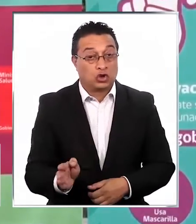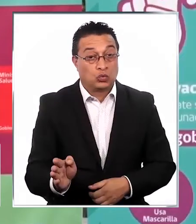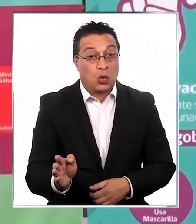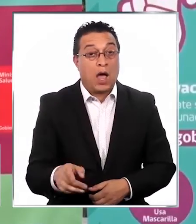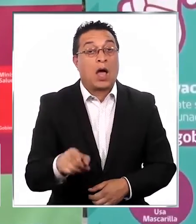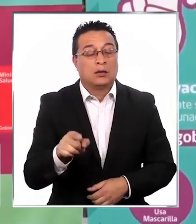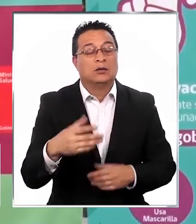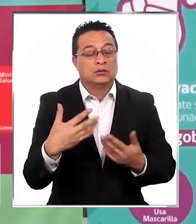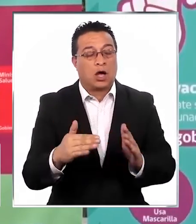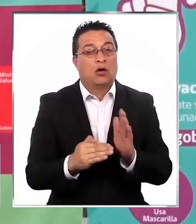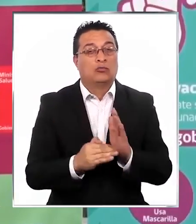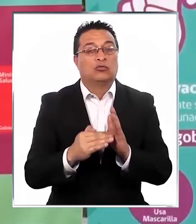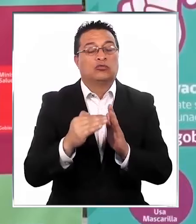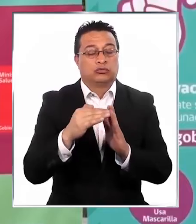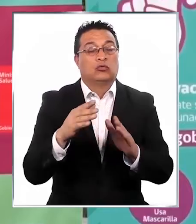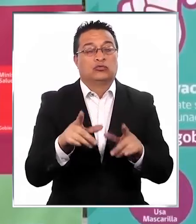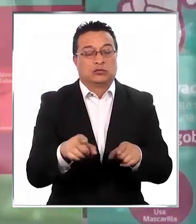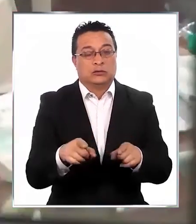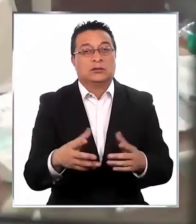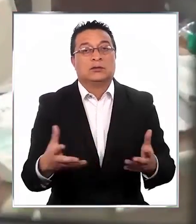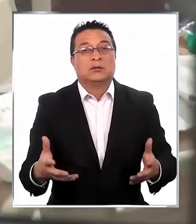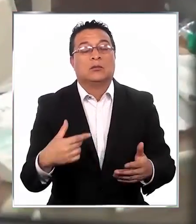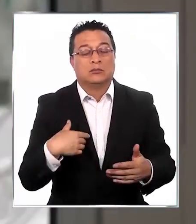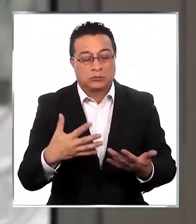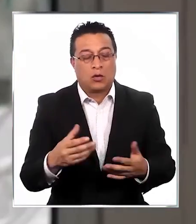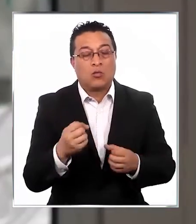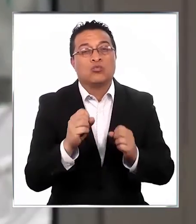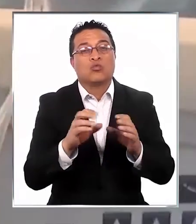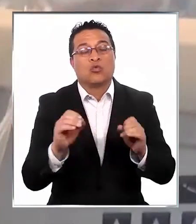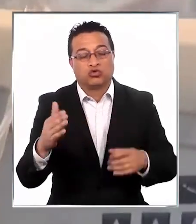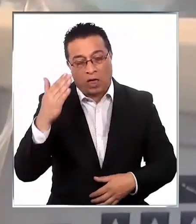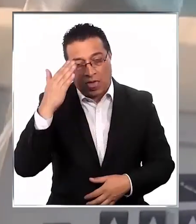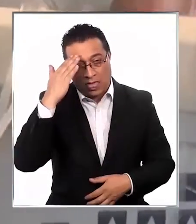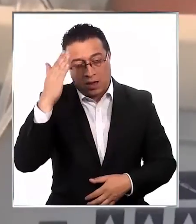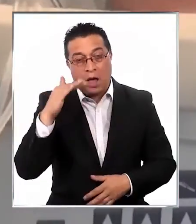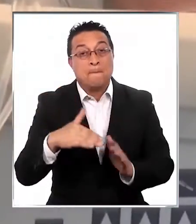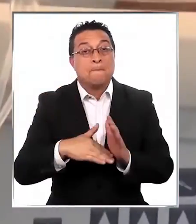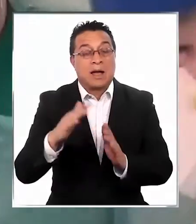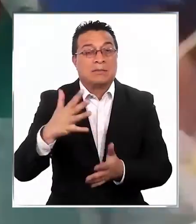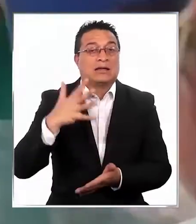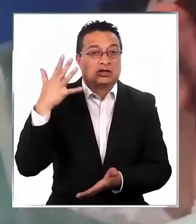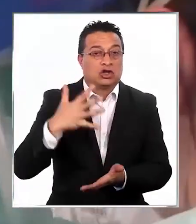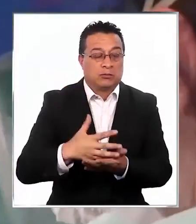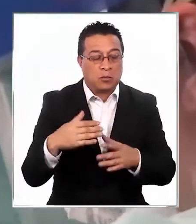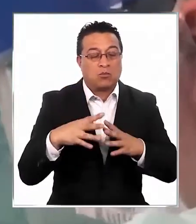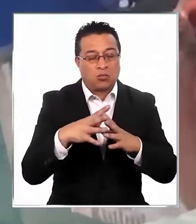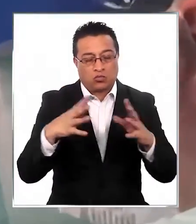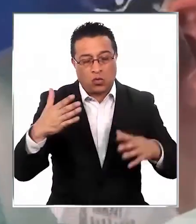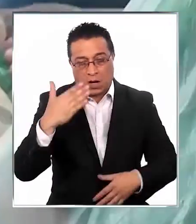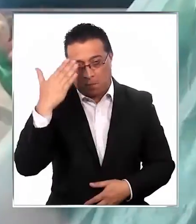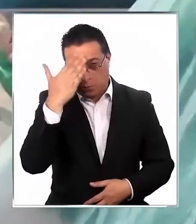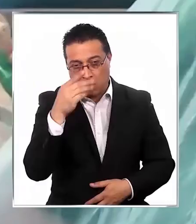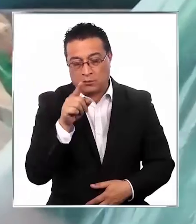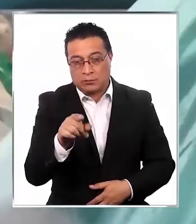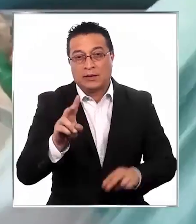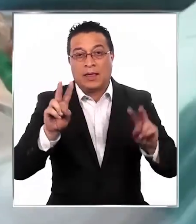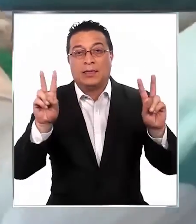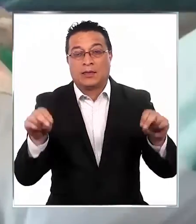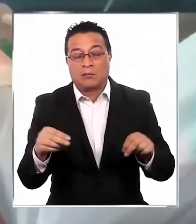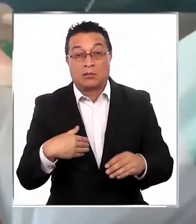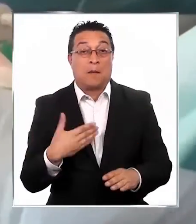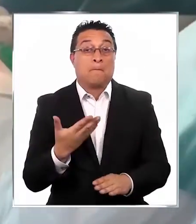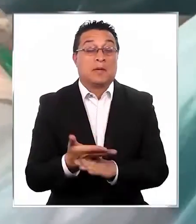y hemos tenido este aumento de casos. Ya llevamos varios días sobre 5.000. Así que estamos muy preocupados por ese tema.